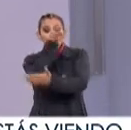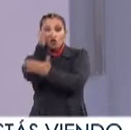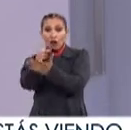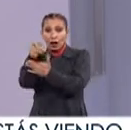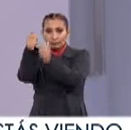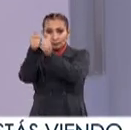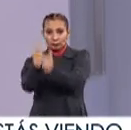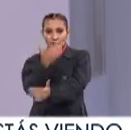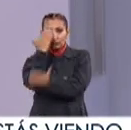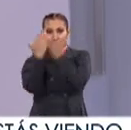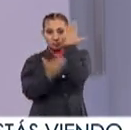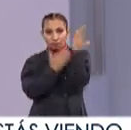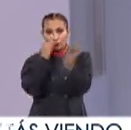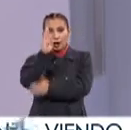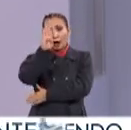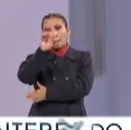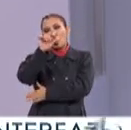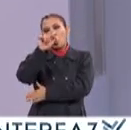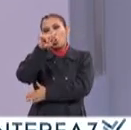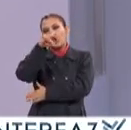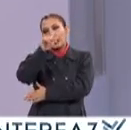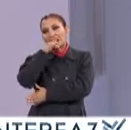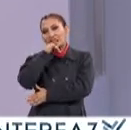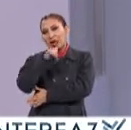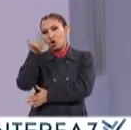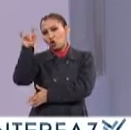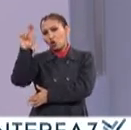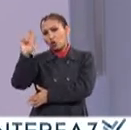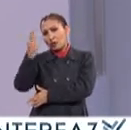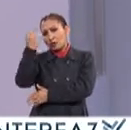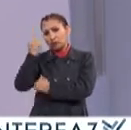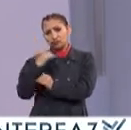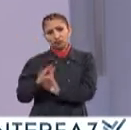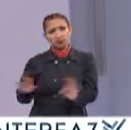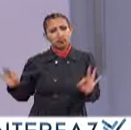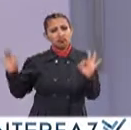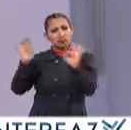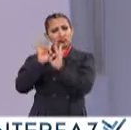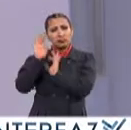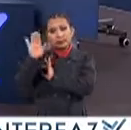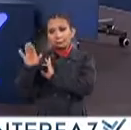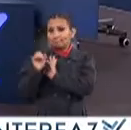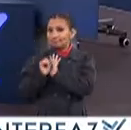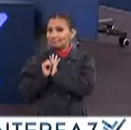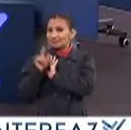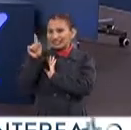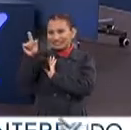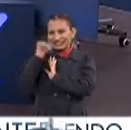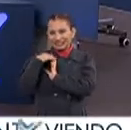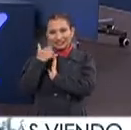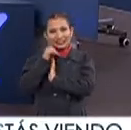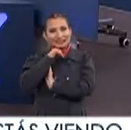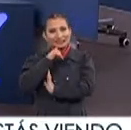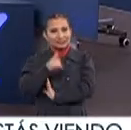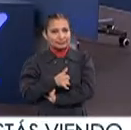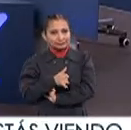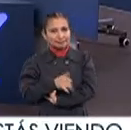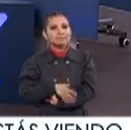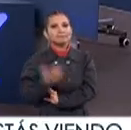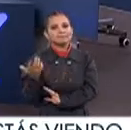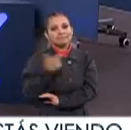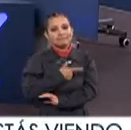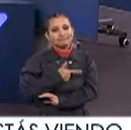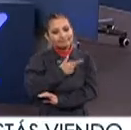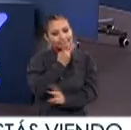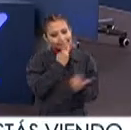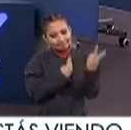estancia En la Universidad de Bolonia Italia Una de las universidades Más representativas Conotadas Allá en el viejo continente Un